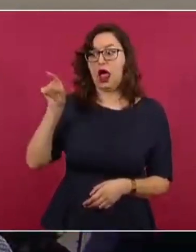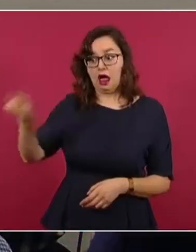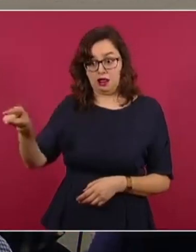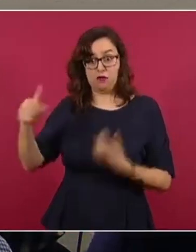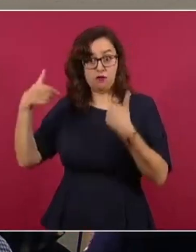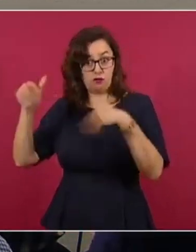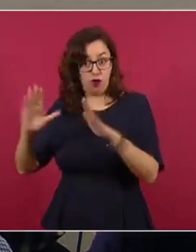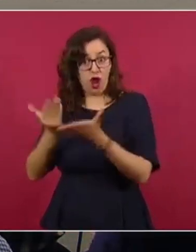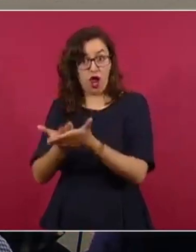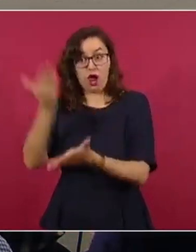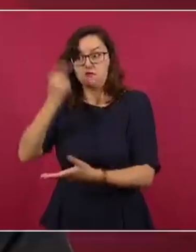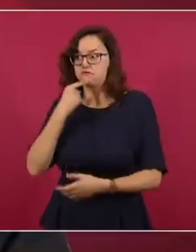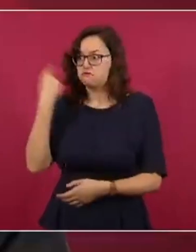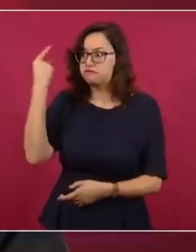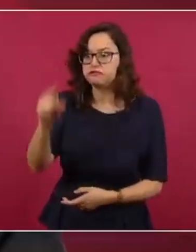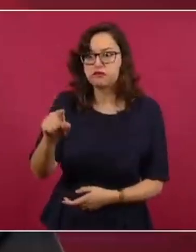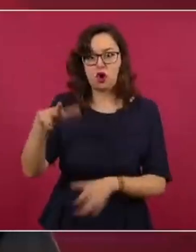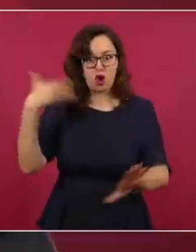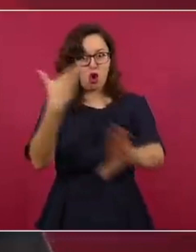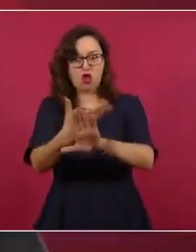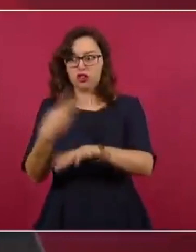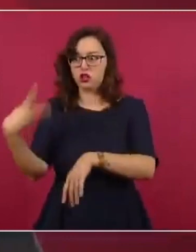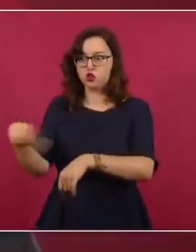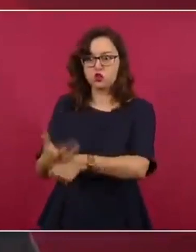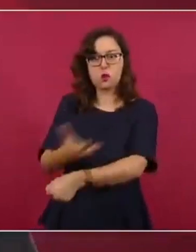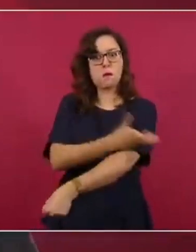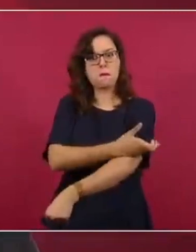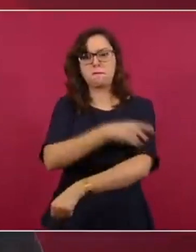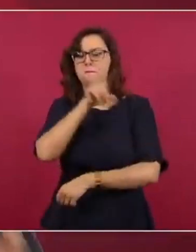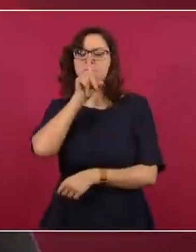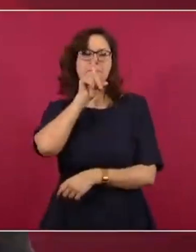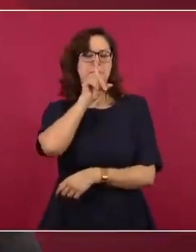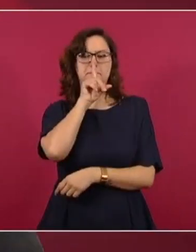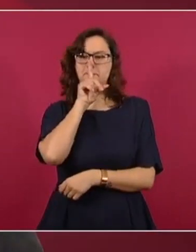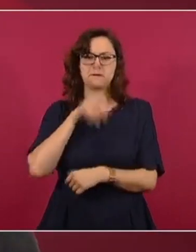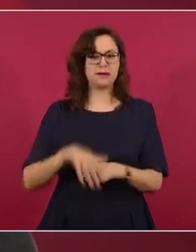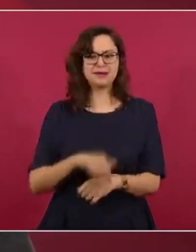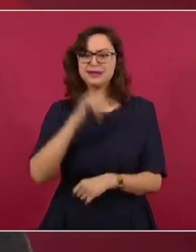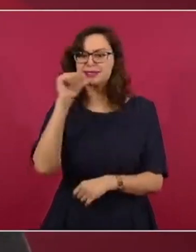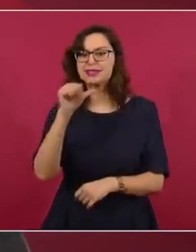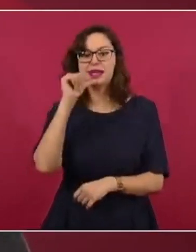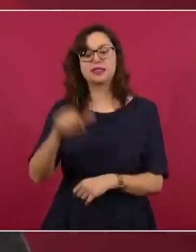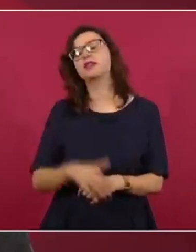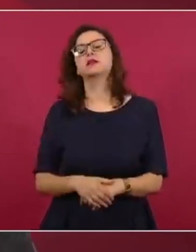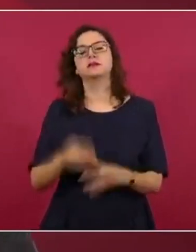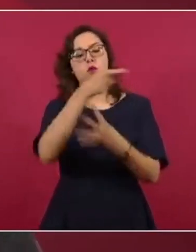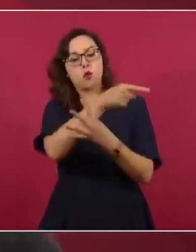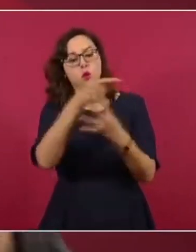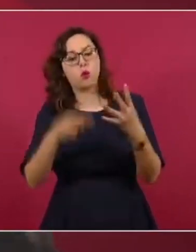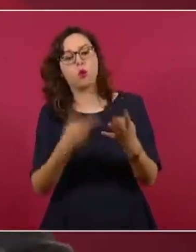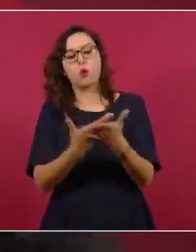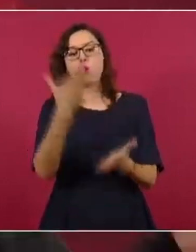Administrativa. Fueron presentadas durante el año del 2021, dos de ellas el 26 de julio del